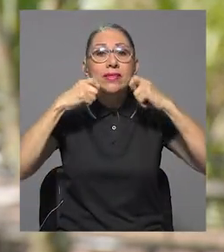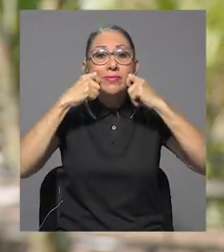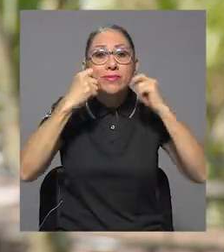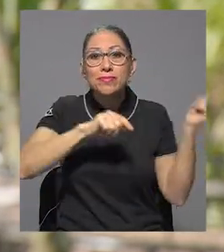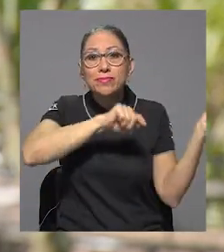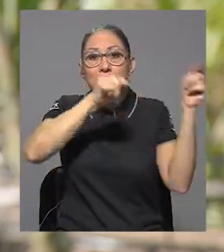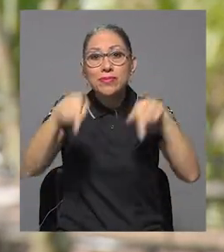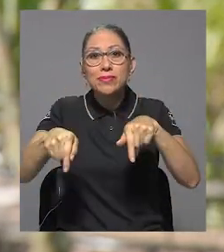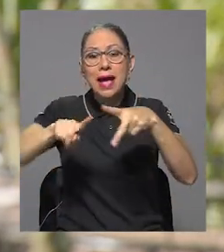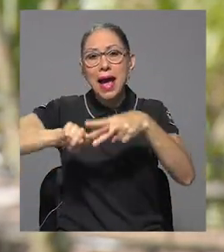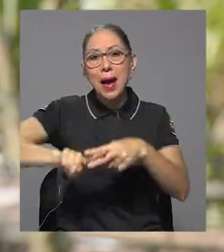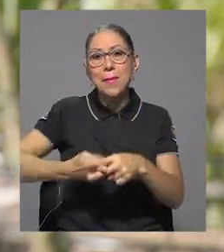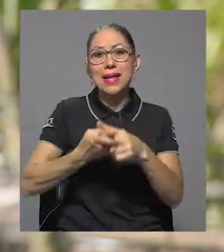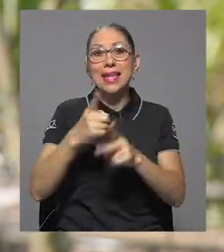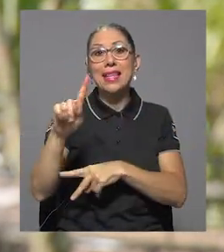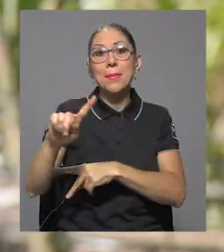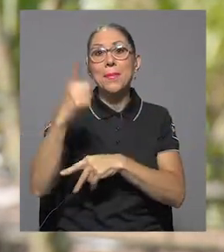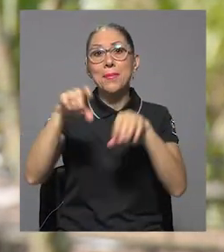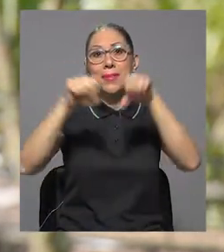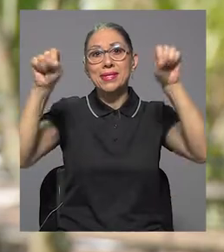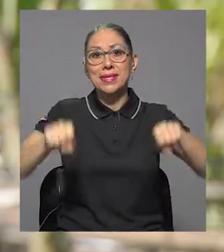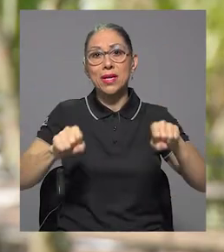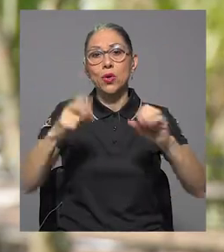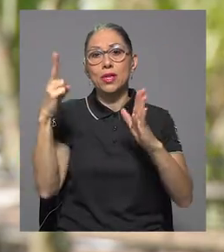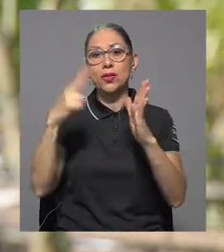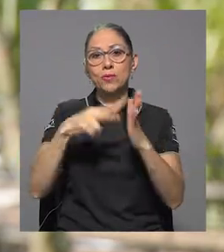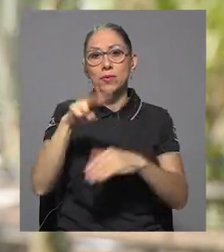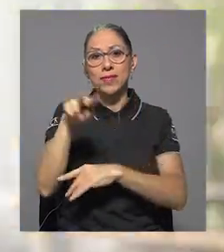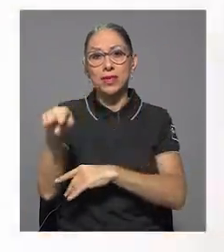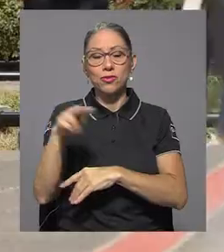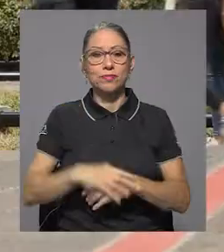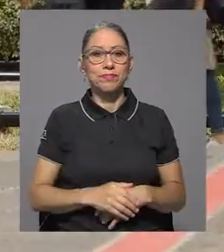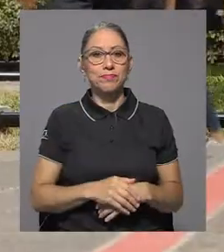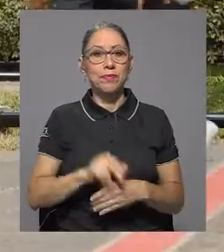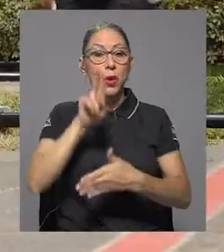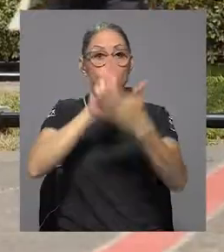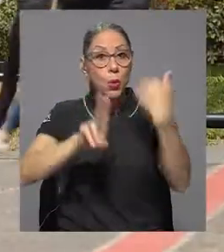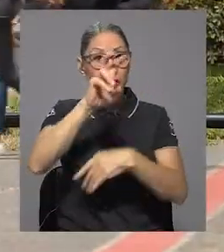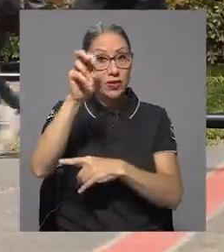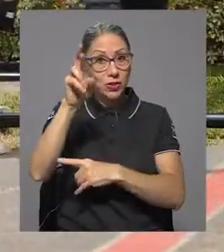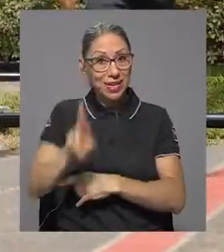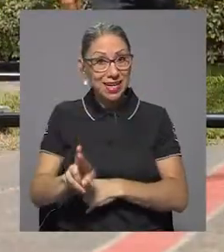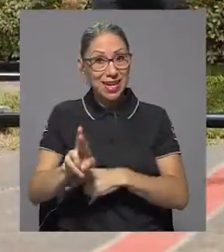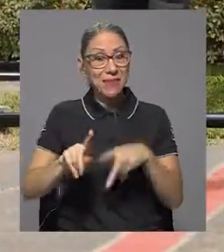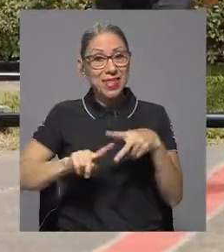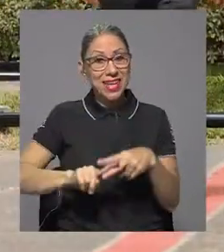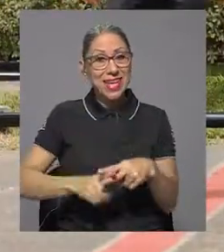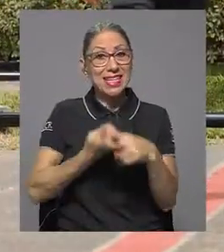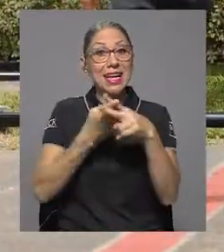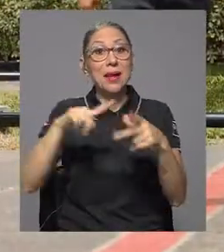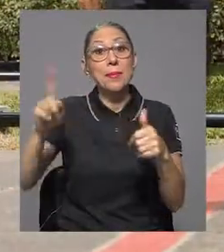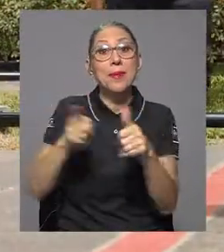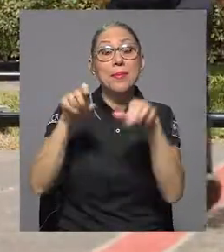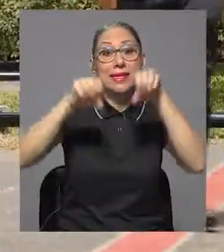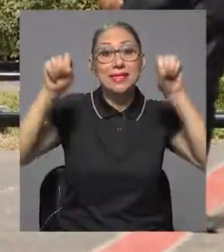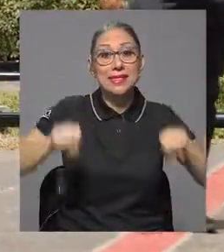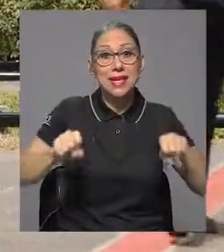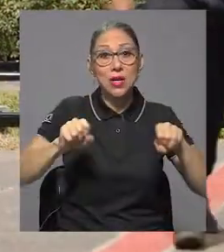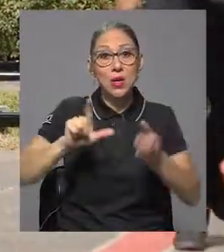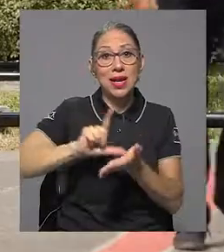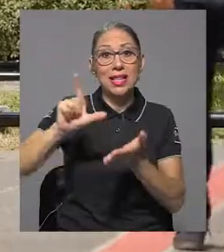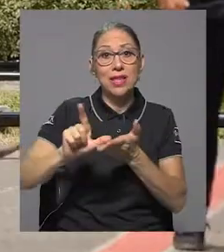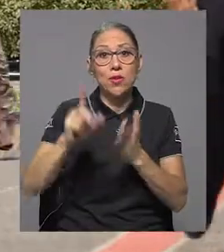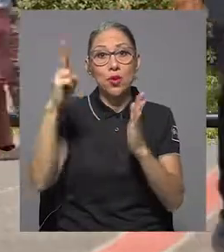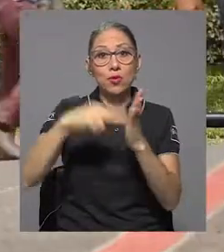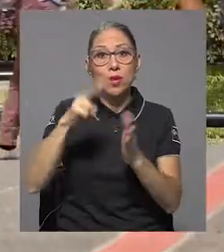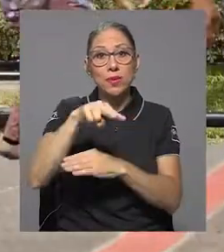a partir del primer ciclo del 2022. La Universidad de Costa Rica iniciará el primer ciclo lectivo 2022